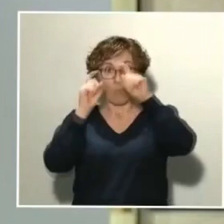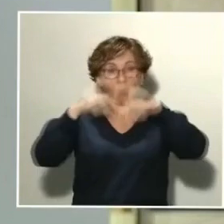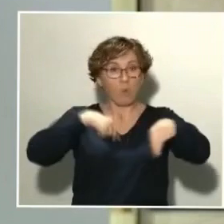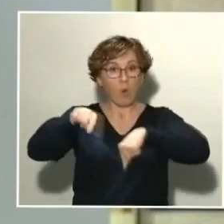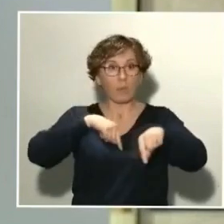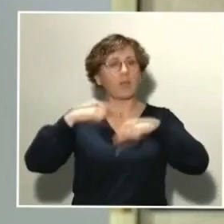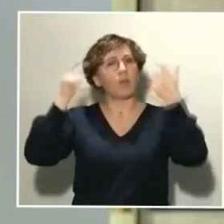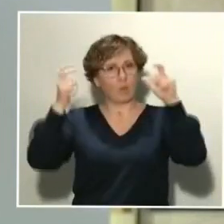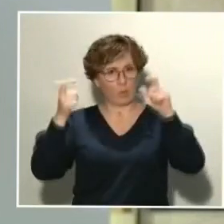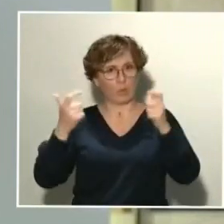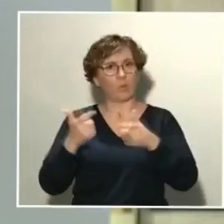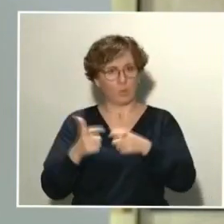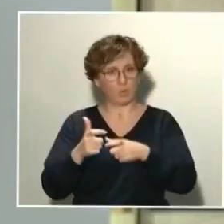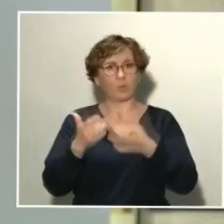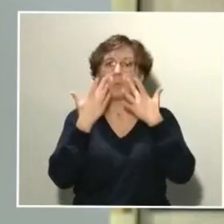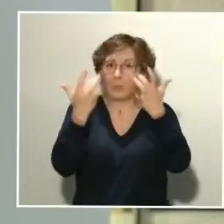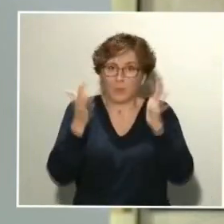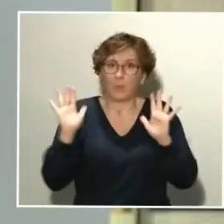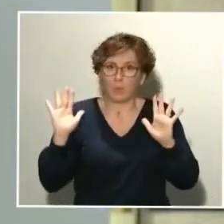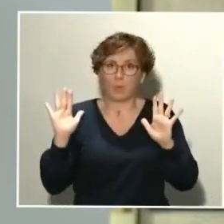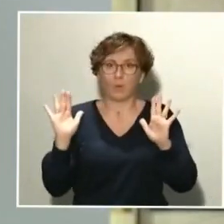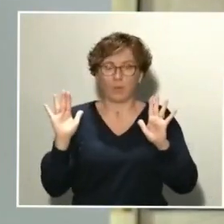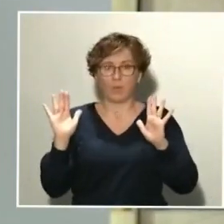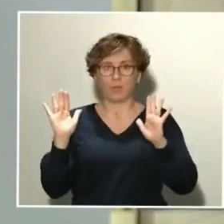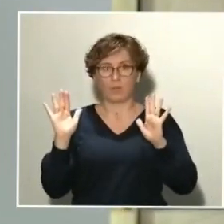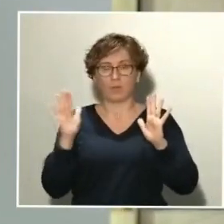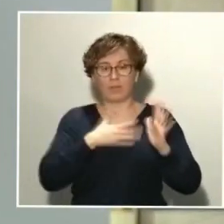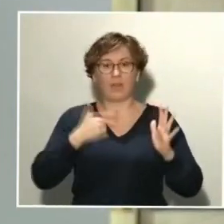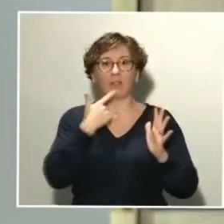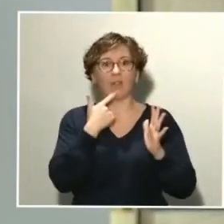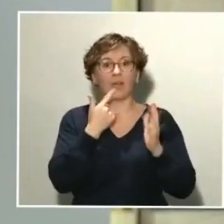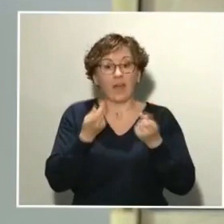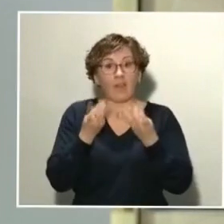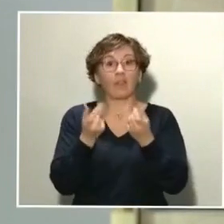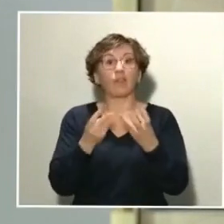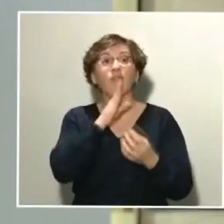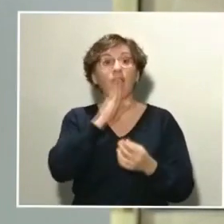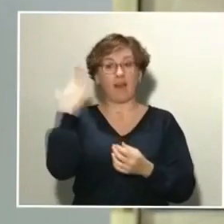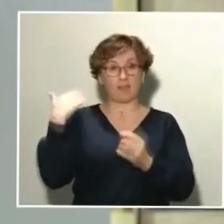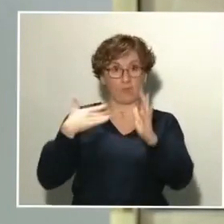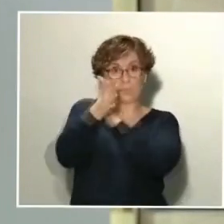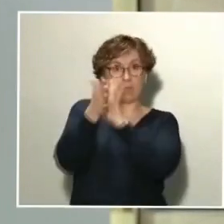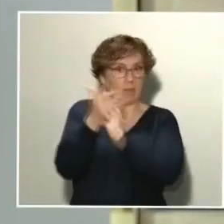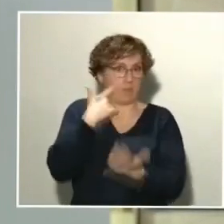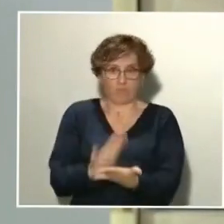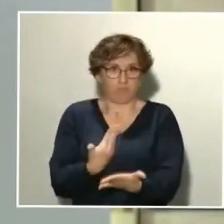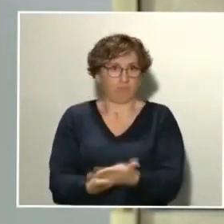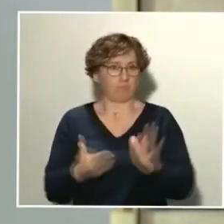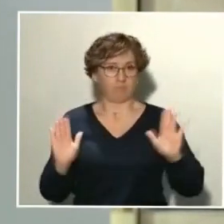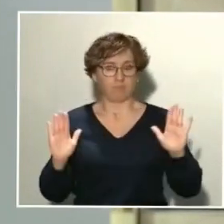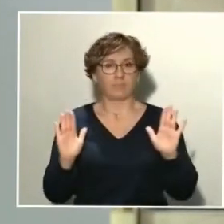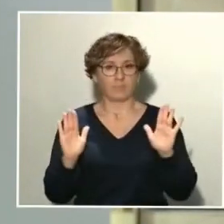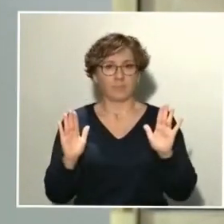muy, muy significativa. Yo creo que las cifras que he dado antes son muestra de ellos. Por supuesto,